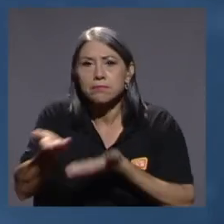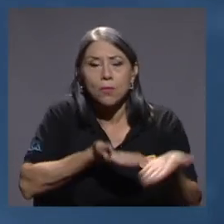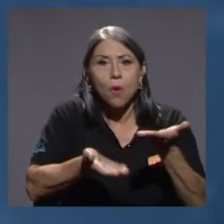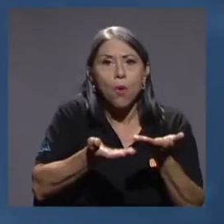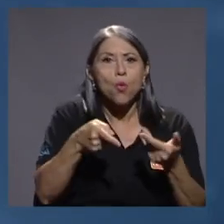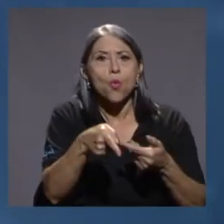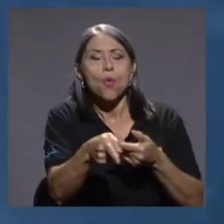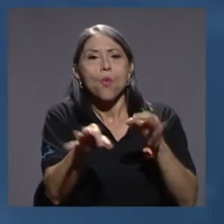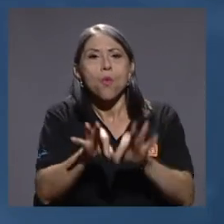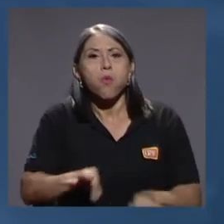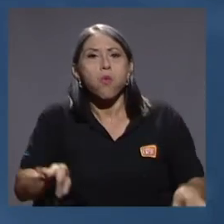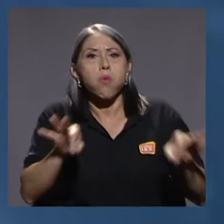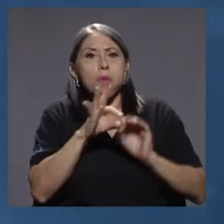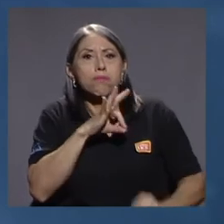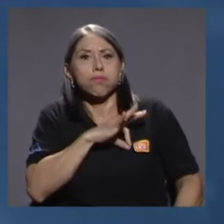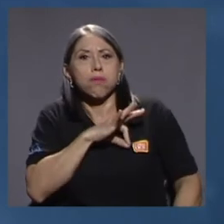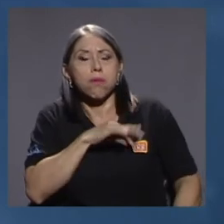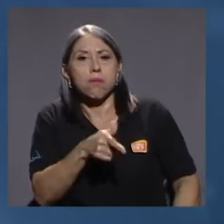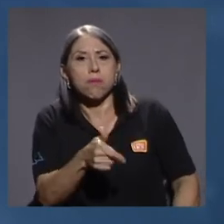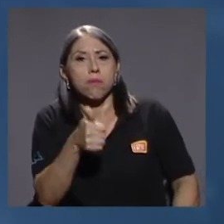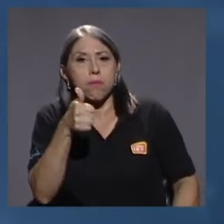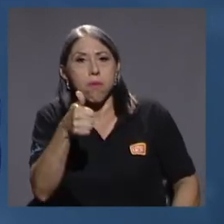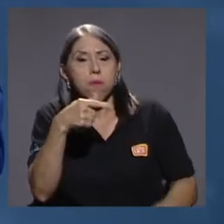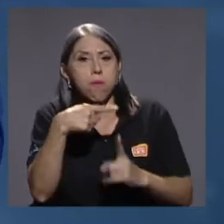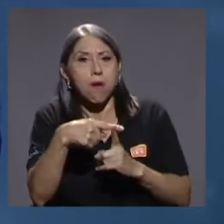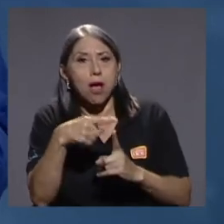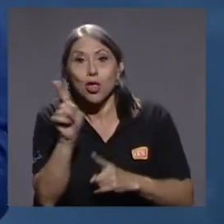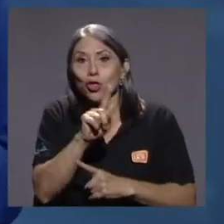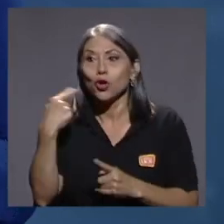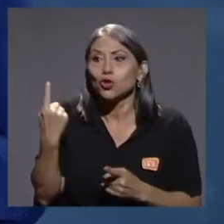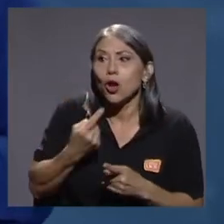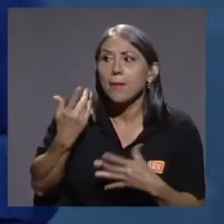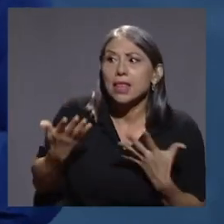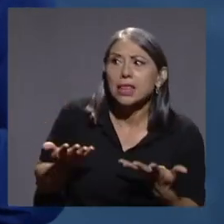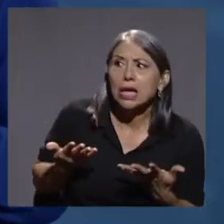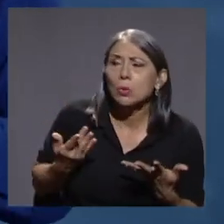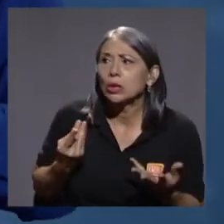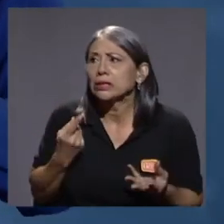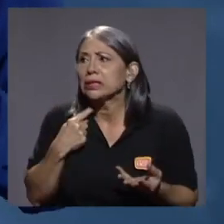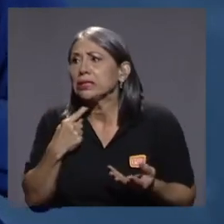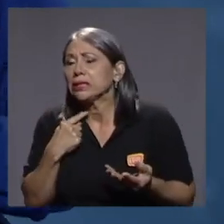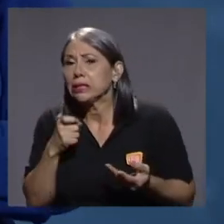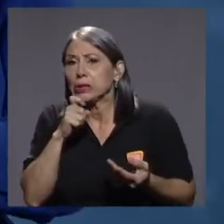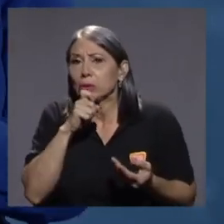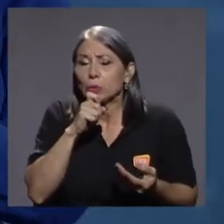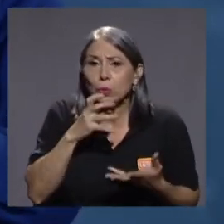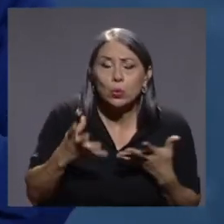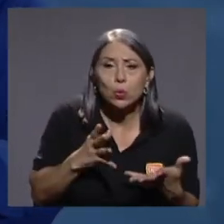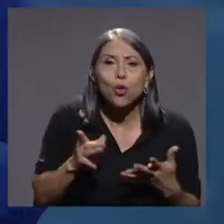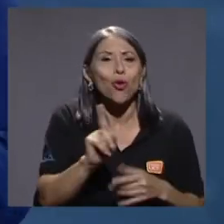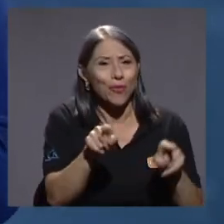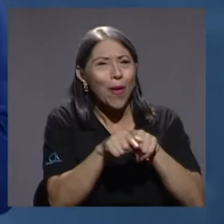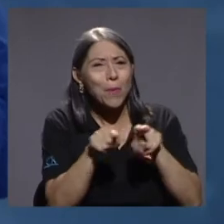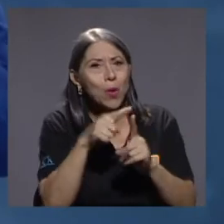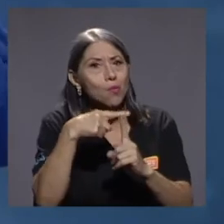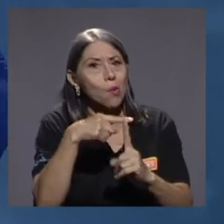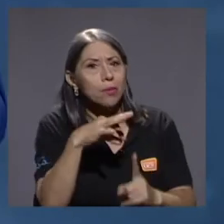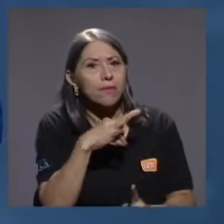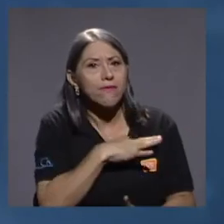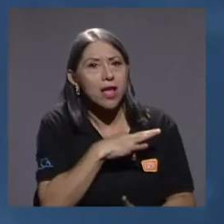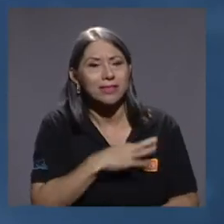los beneficios de la pandemia. No solo tenemos costos, tenemos beneficios. Poder contactarnos con diferentes personas,